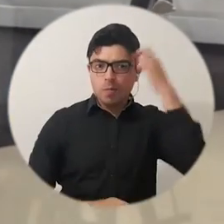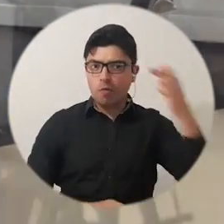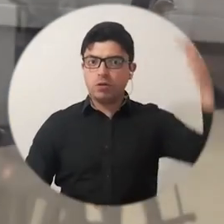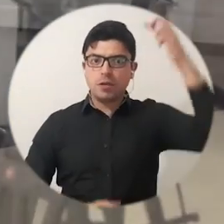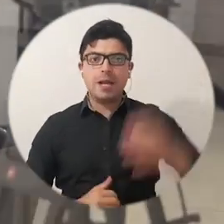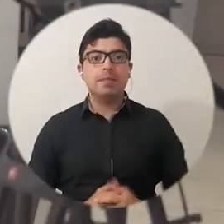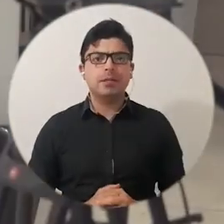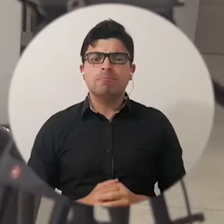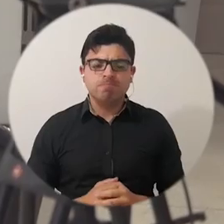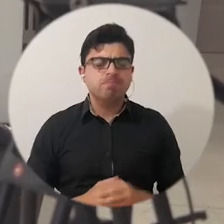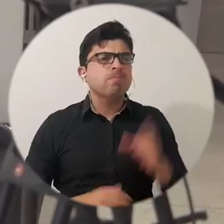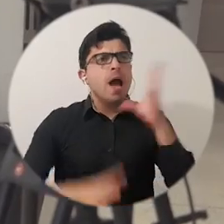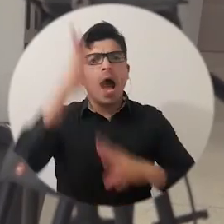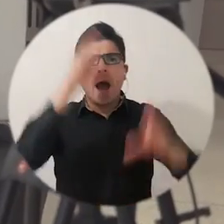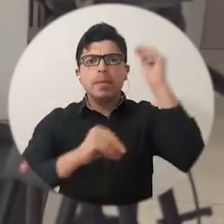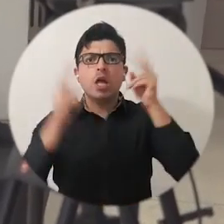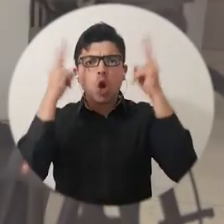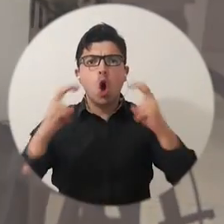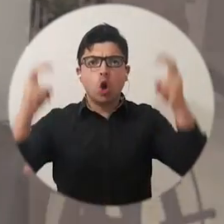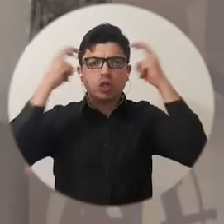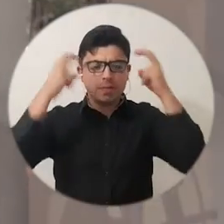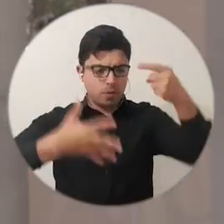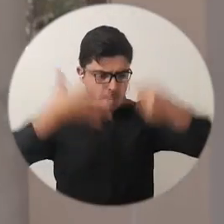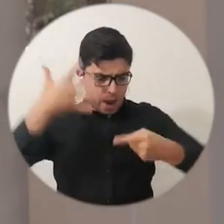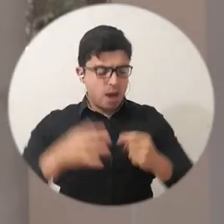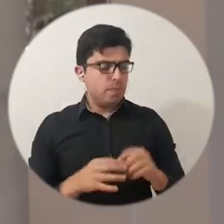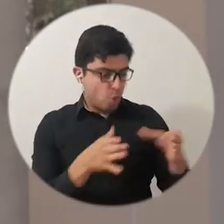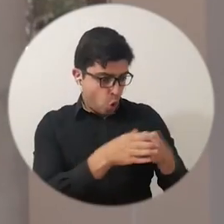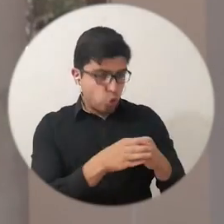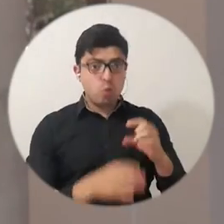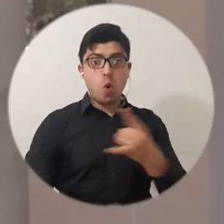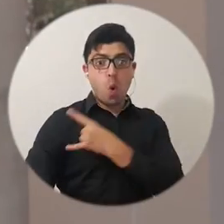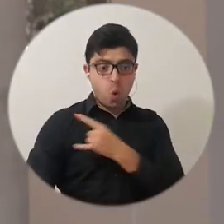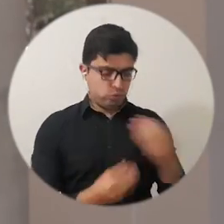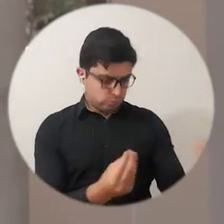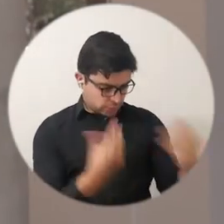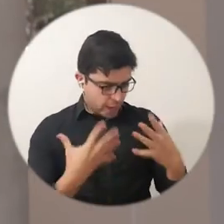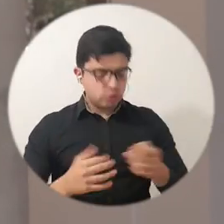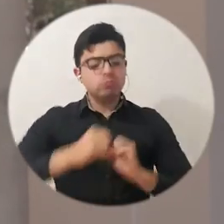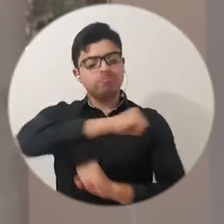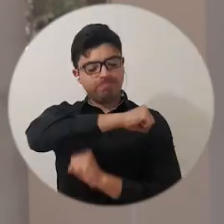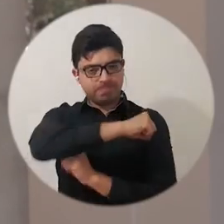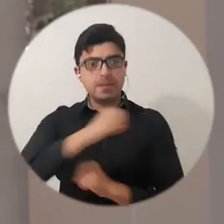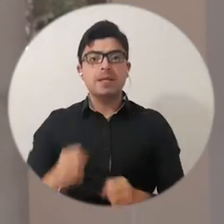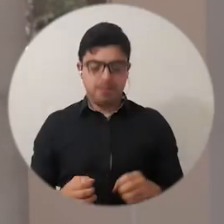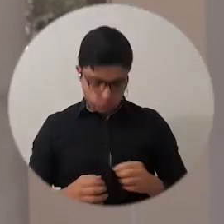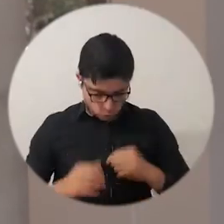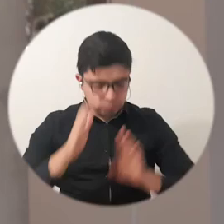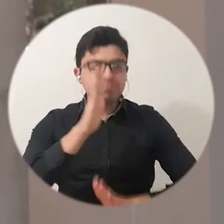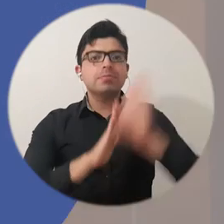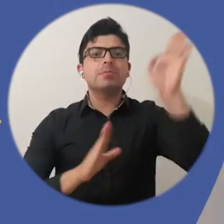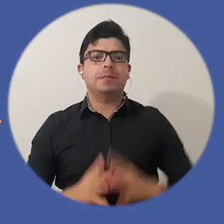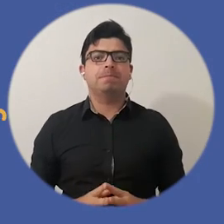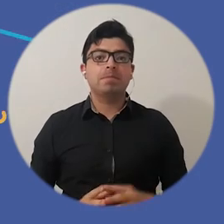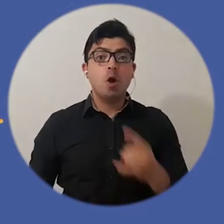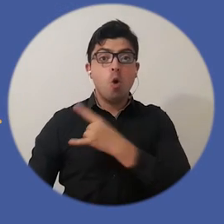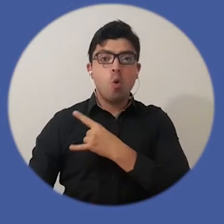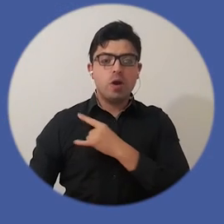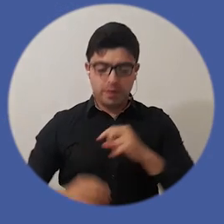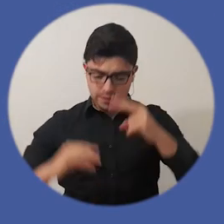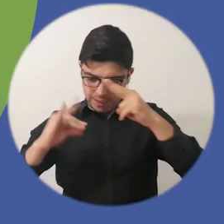profesionalmente, adquirir todos los conocimientos que todo el equipo de Enlaú me pueda brindar para fortalecerme y para hacerme crecer.